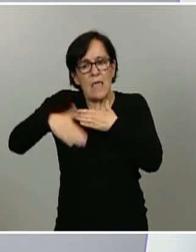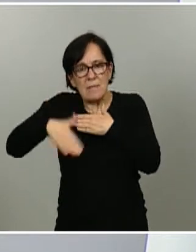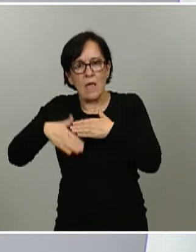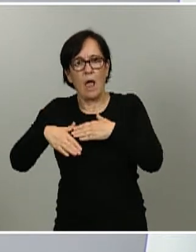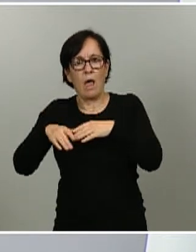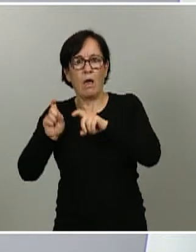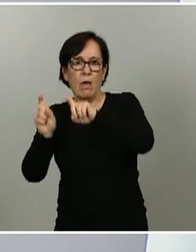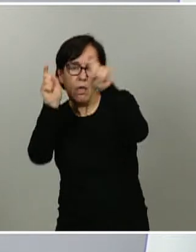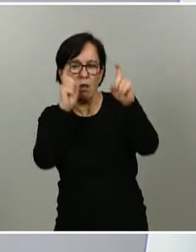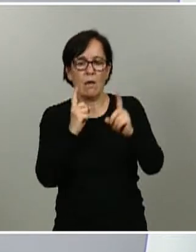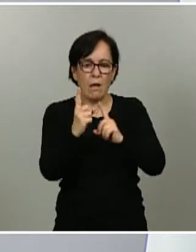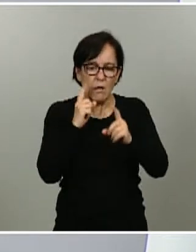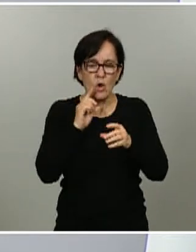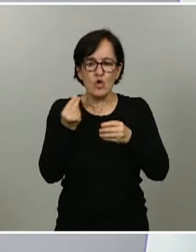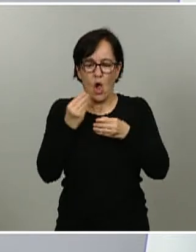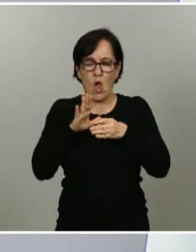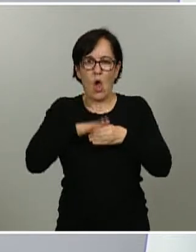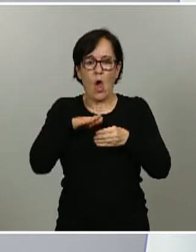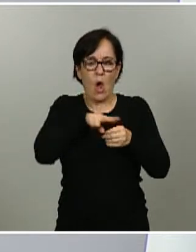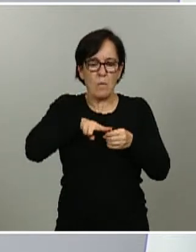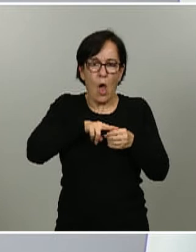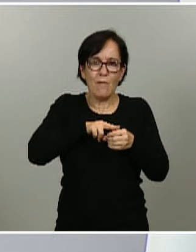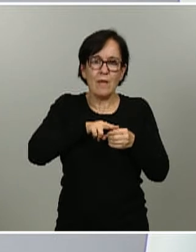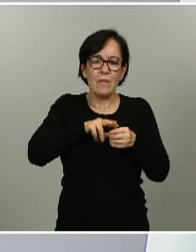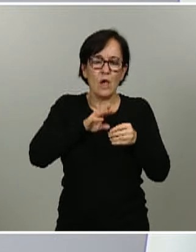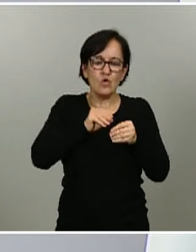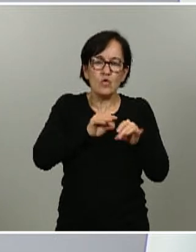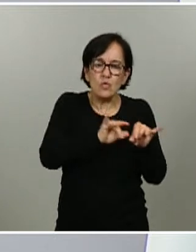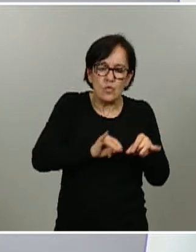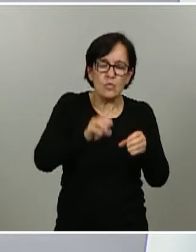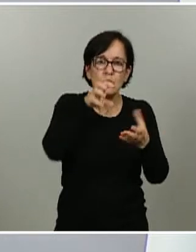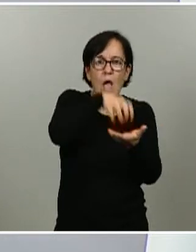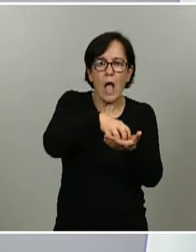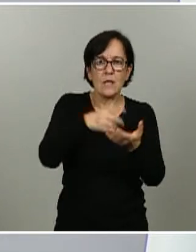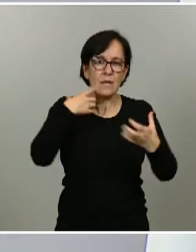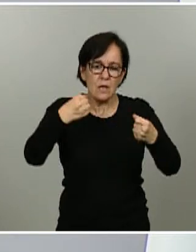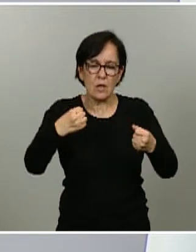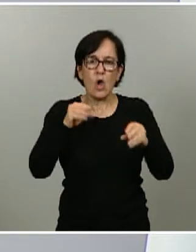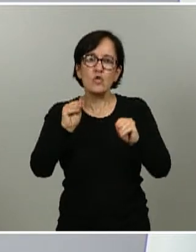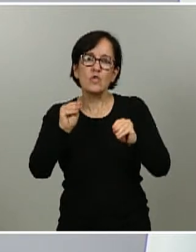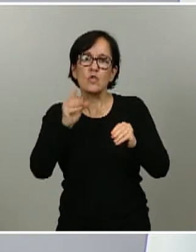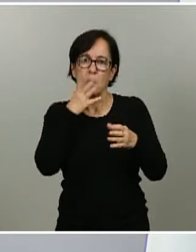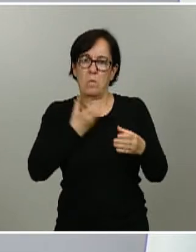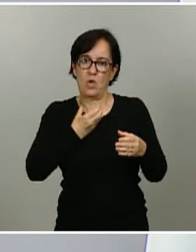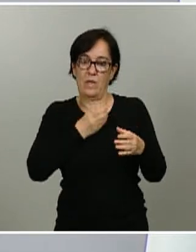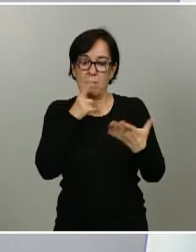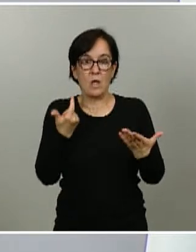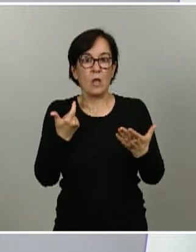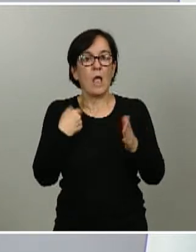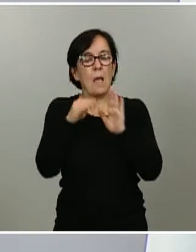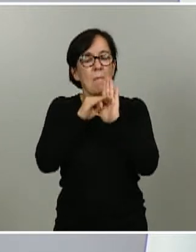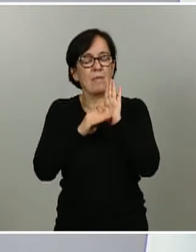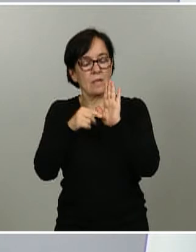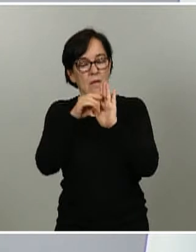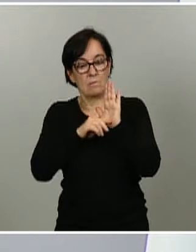provincia bien a su departamento o área de salud bien incluso en algunos casos a su propio municipio por tanto son medidas consistentes con la